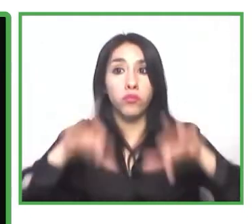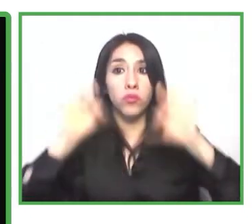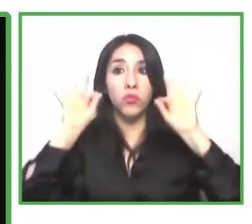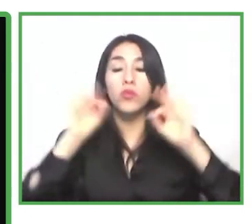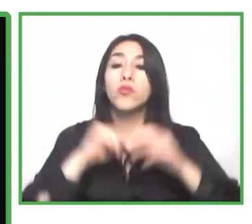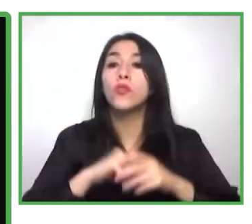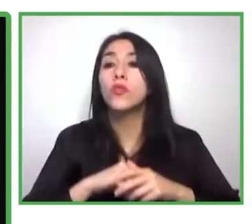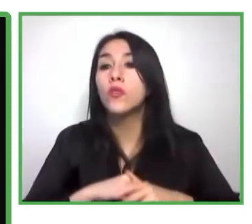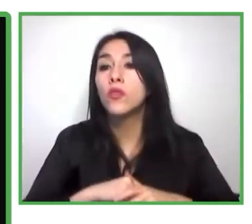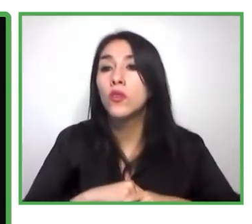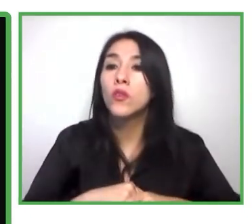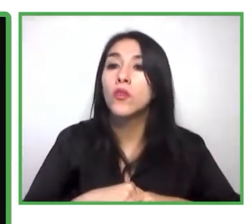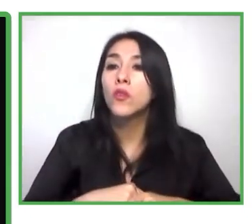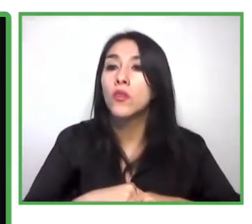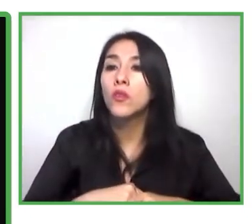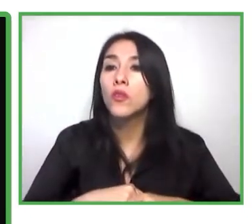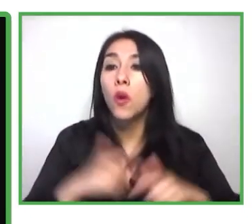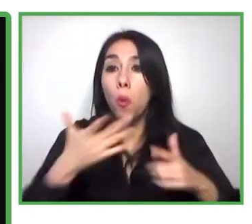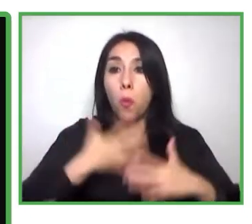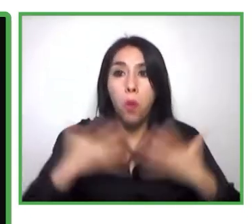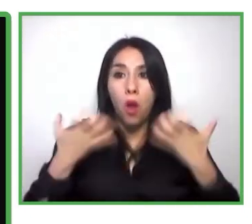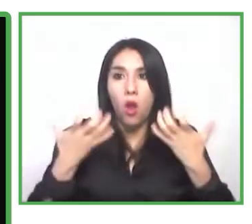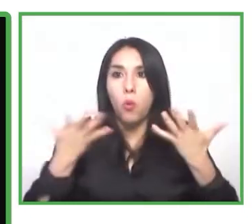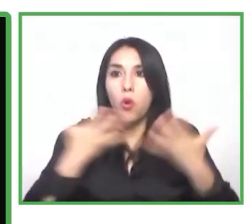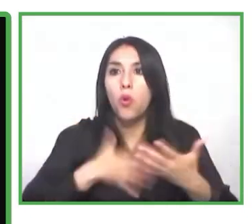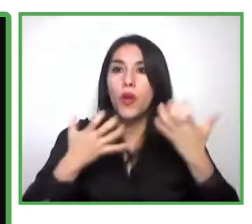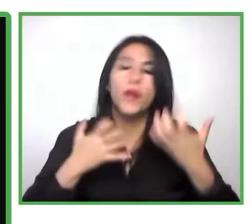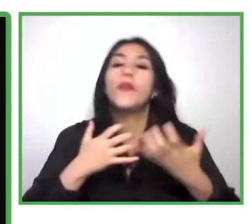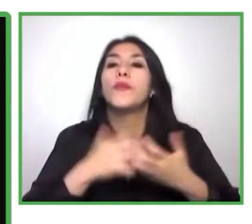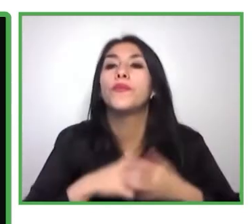de la discapacidad. Muchísimas gracias.